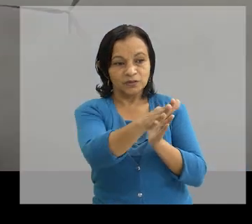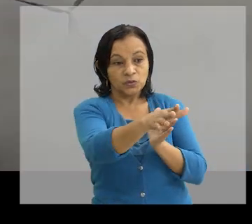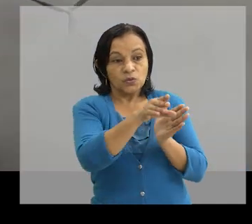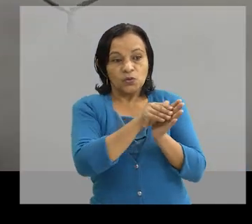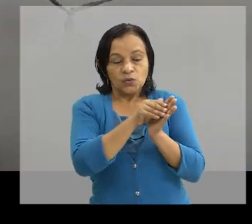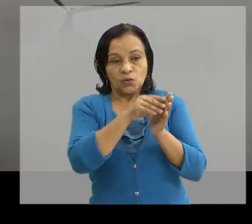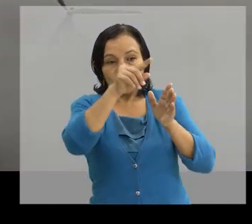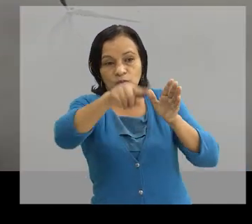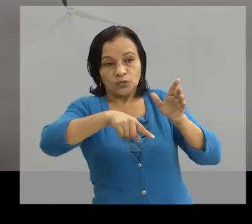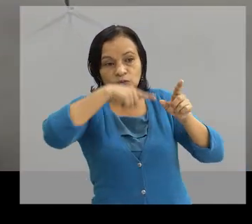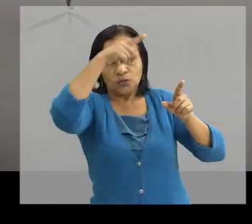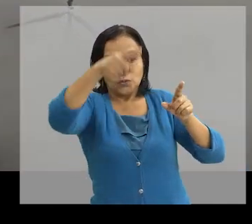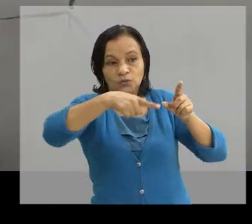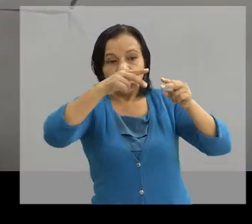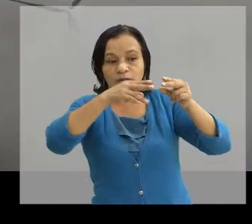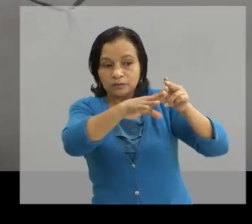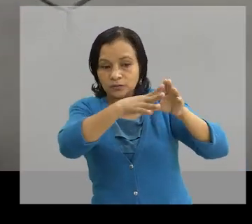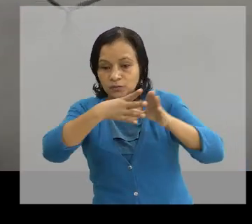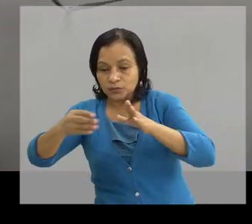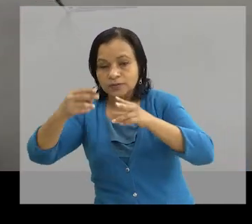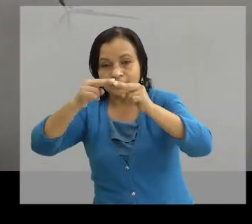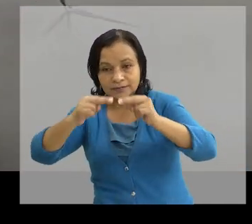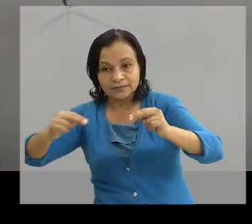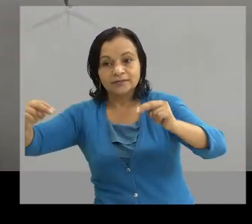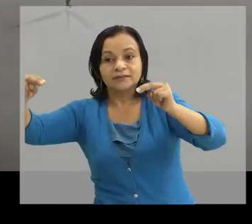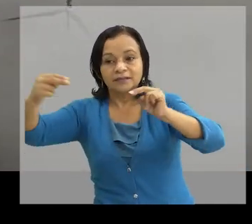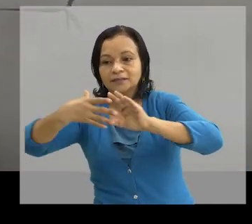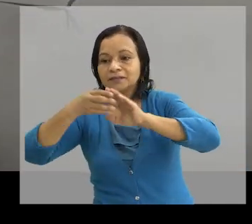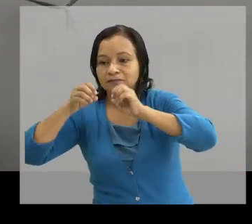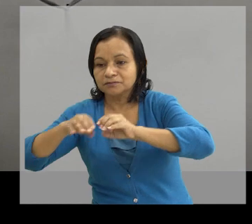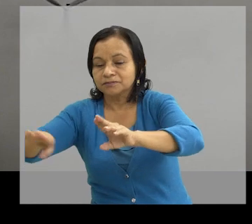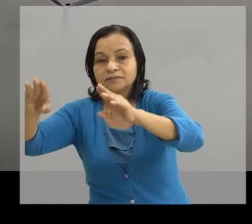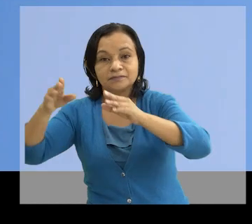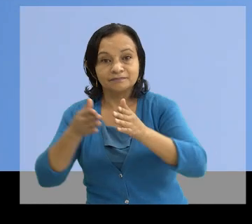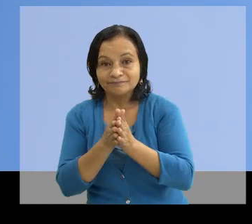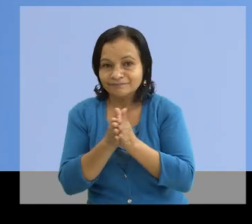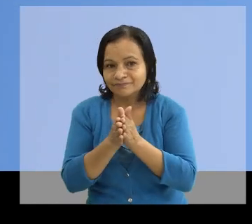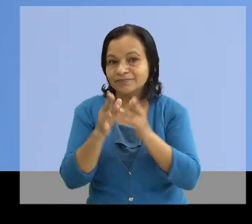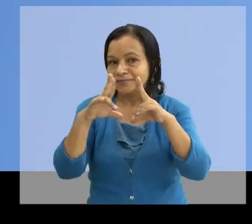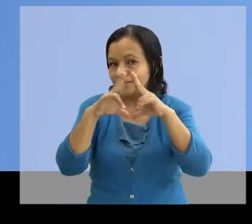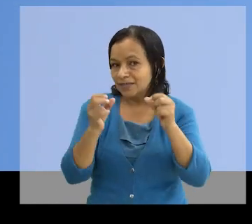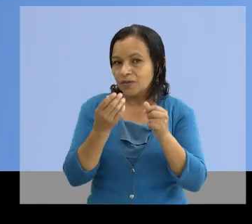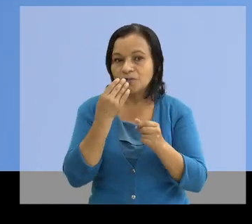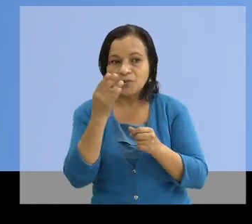generación de energías renovables El agua de hecho aprovechó esta gran oportunidad Lo podemos ver en el parque